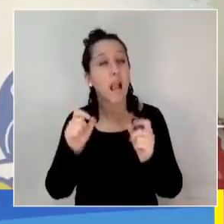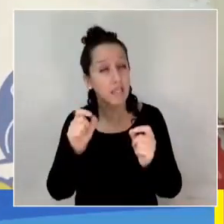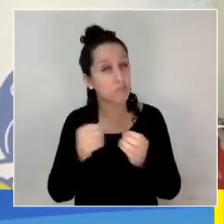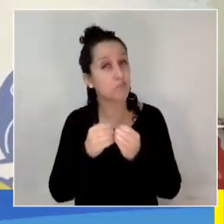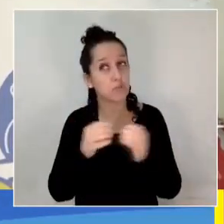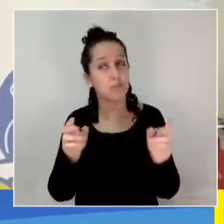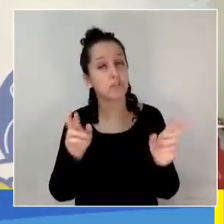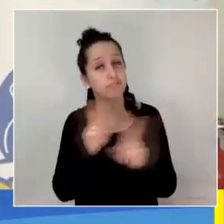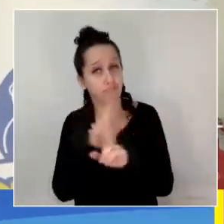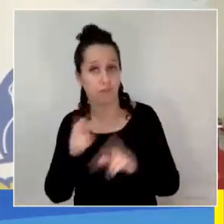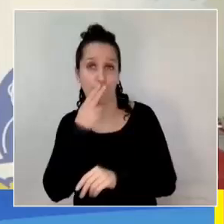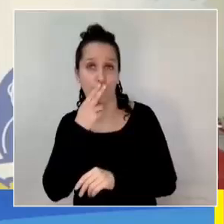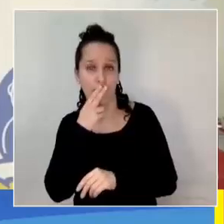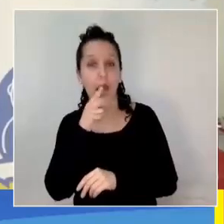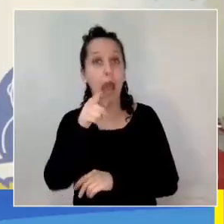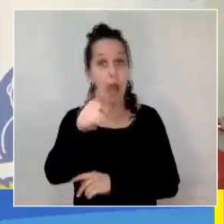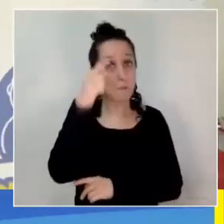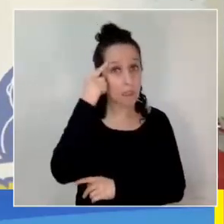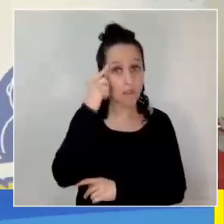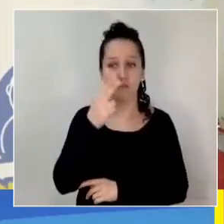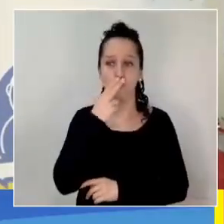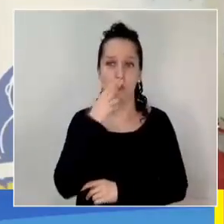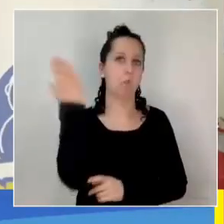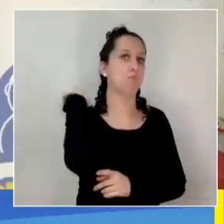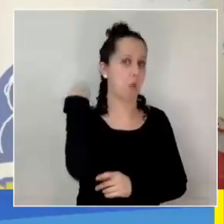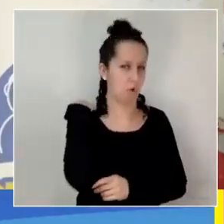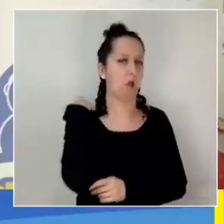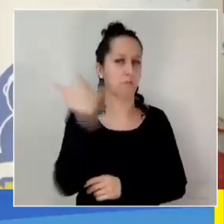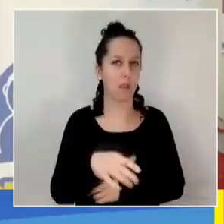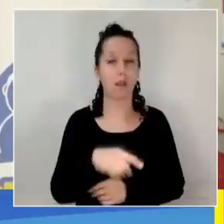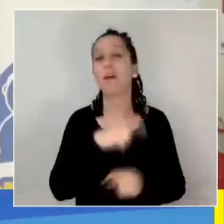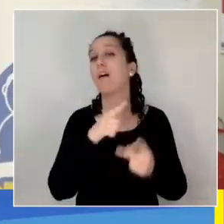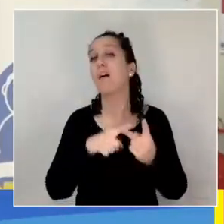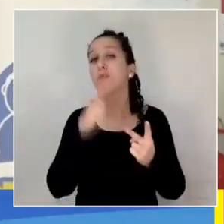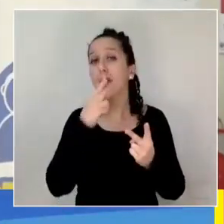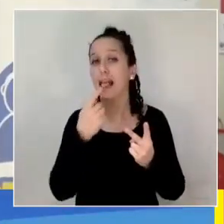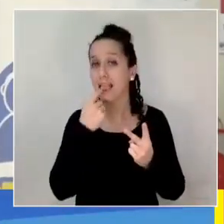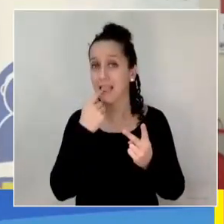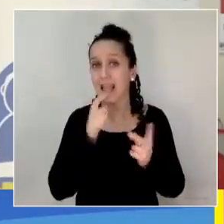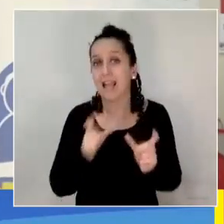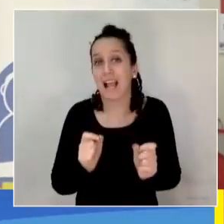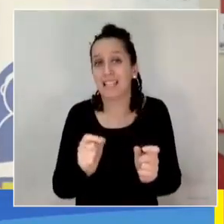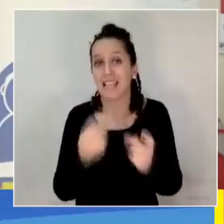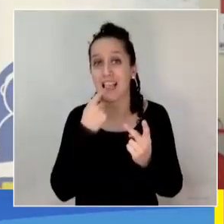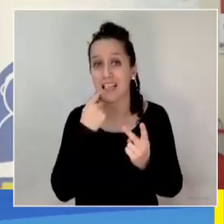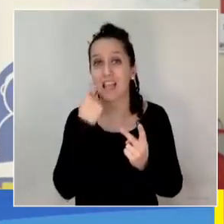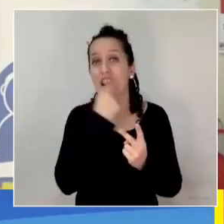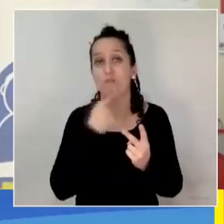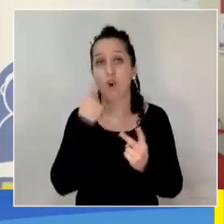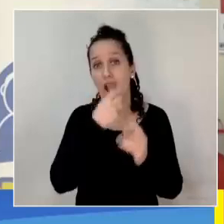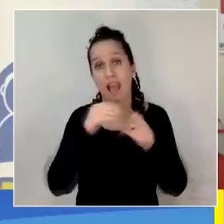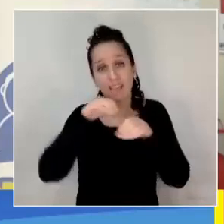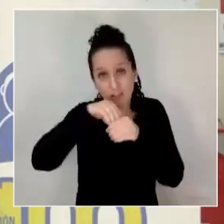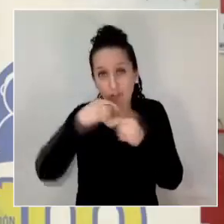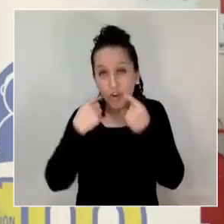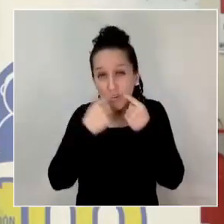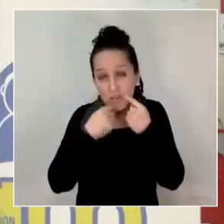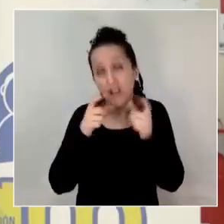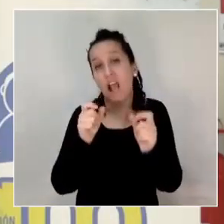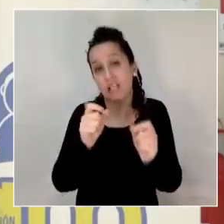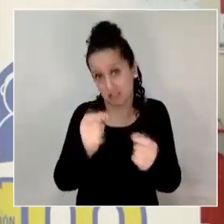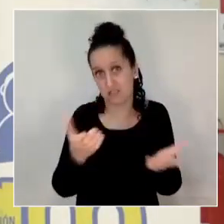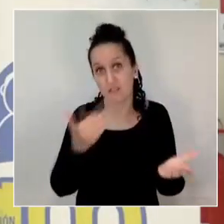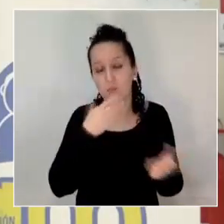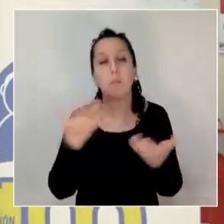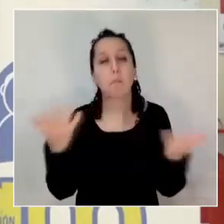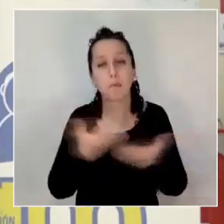del tabaco. Pero no solamente pulmón, sino que cáncer a la lengua, en la parte interna de la boca, que es también derivado por